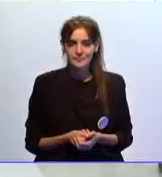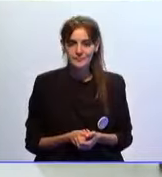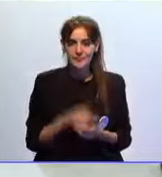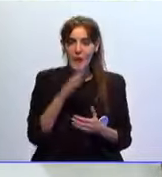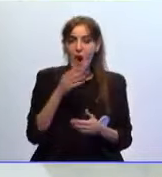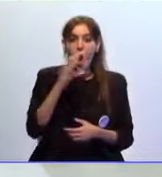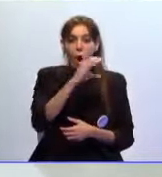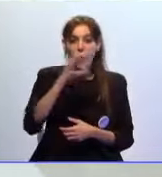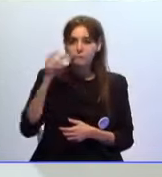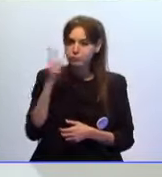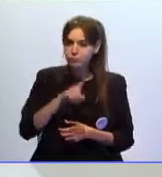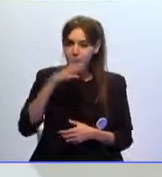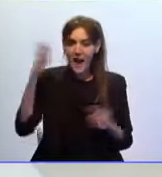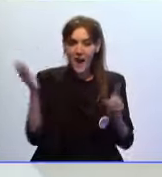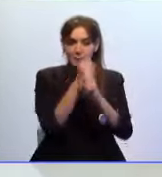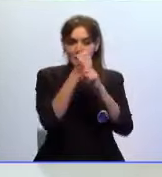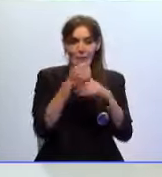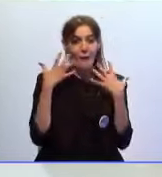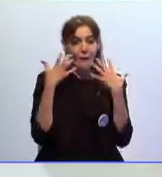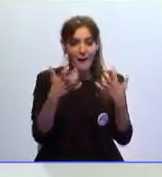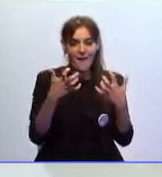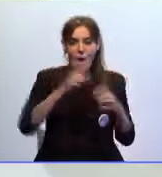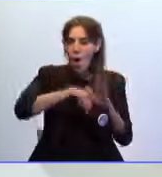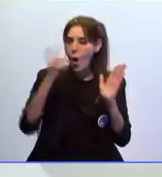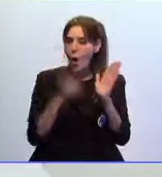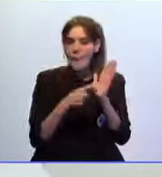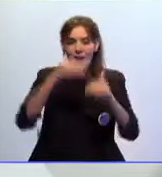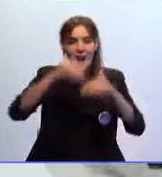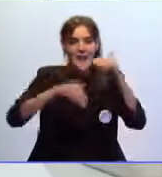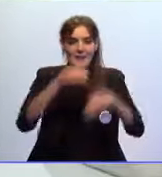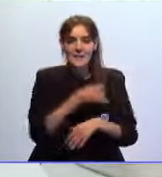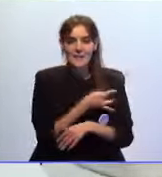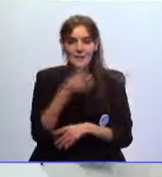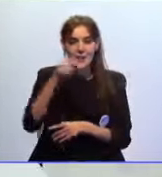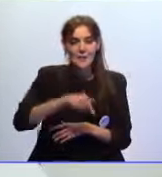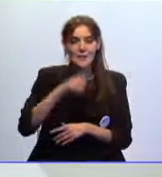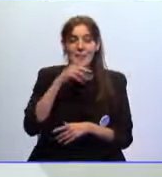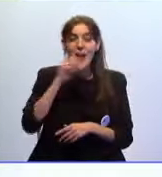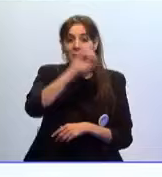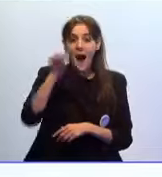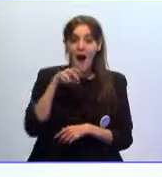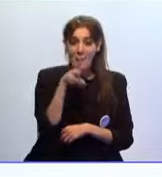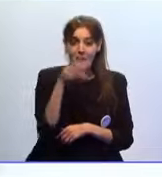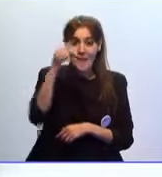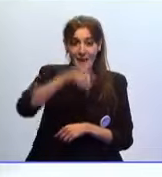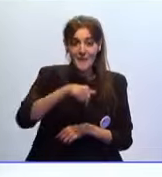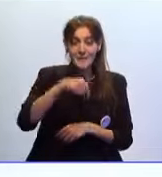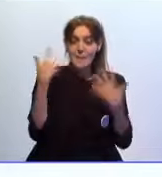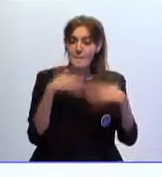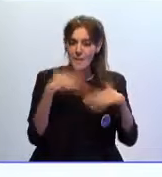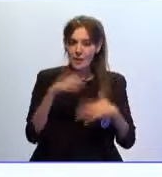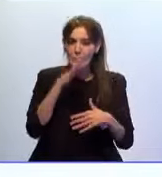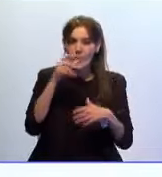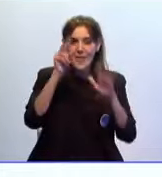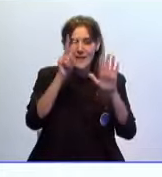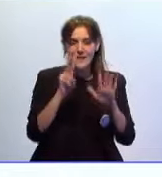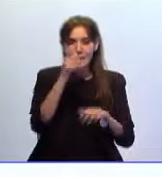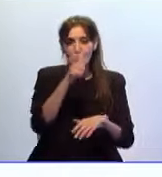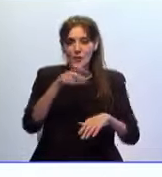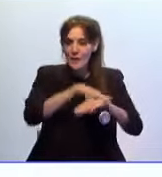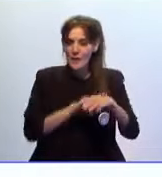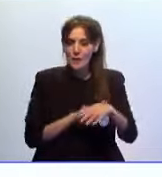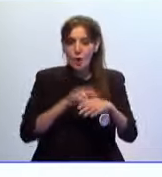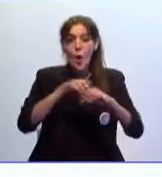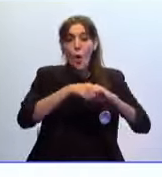Comisiones Obreras ha logrado la mayoría absoluta en las elecciones sindicales de Angevicesa celebradas este miércoles con siete delegados.